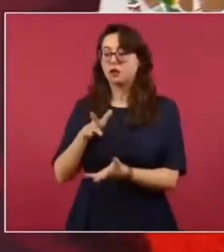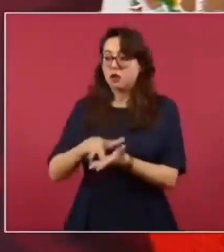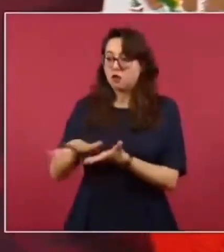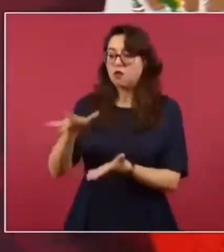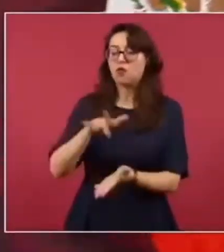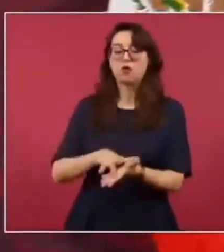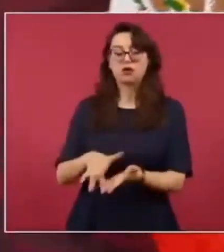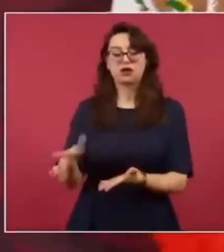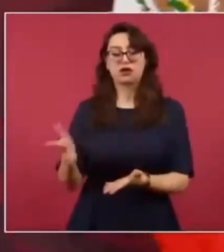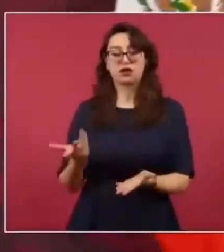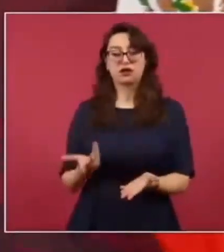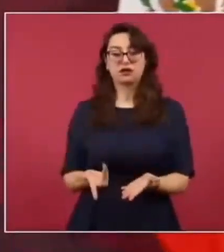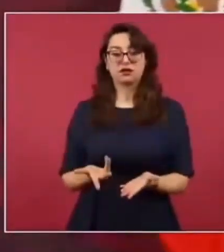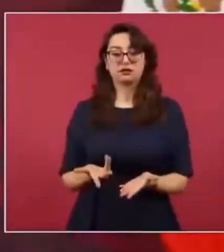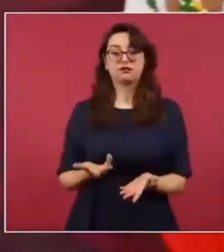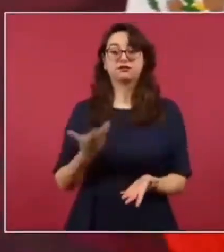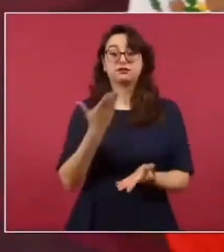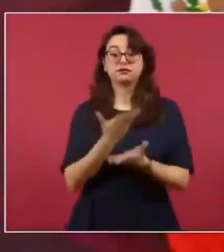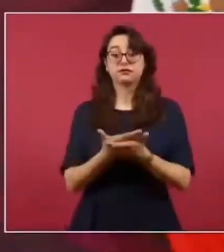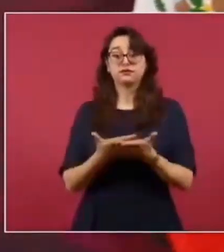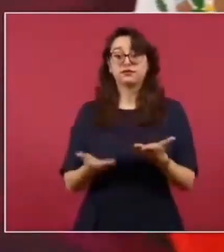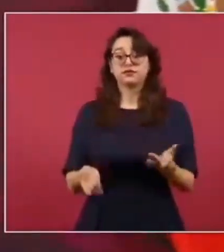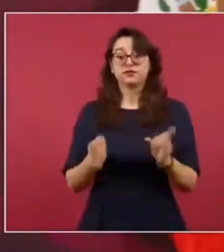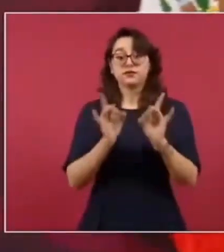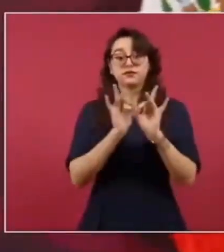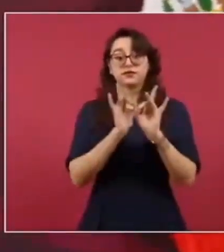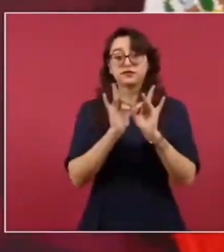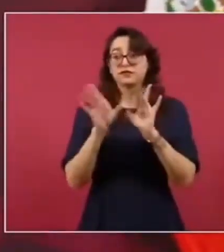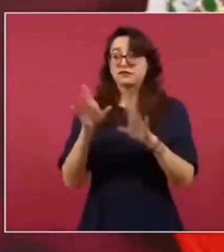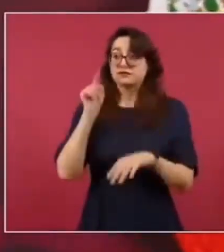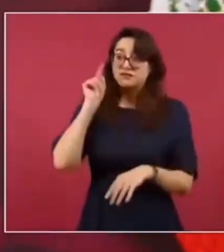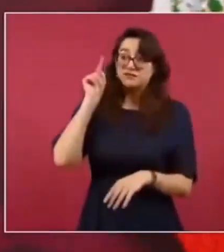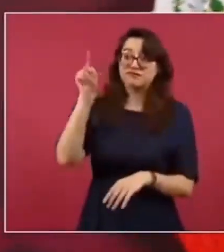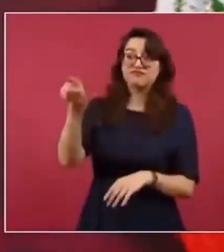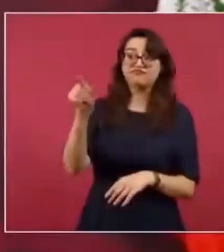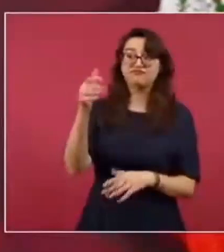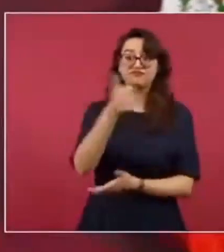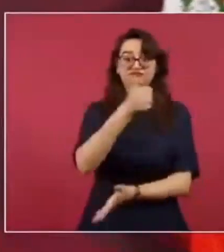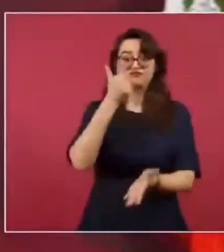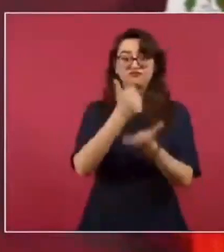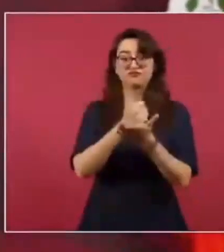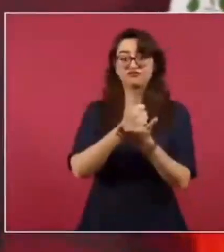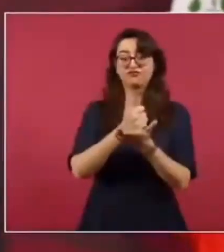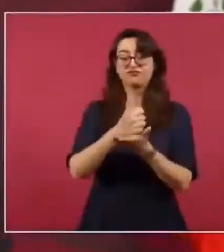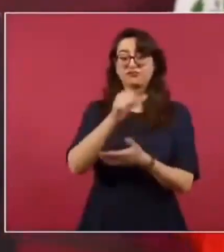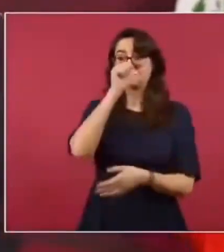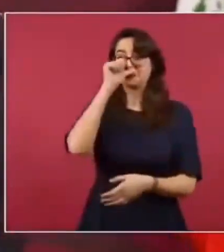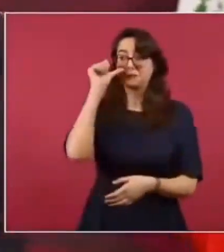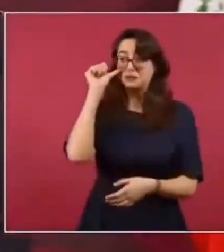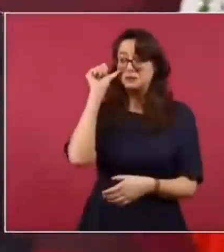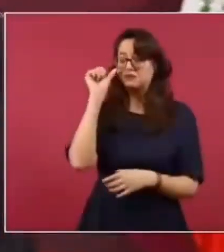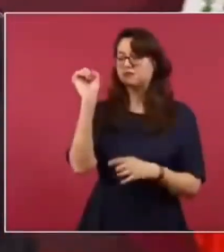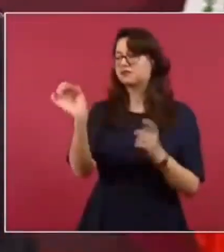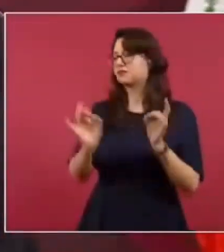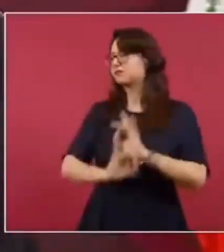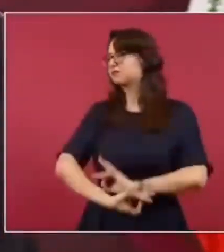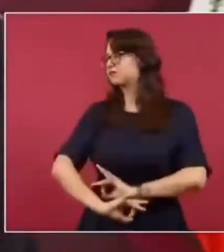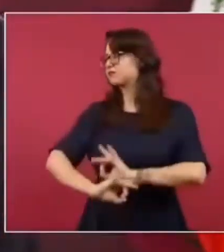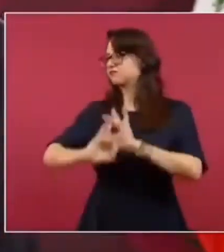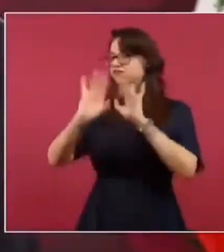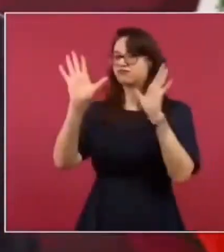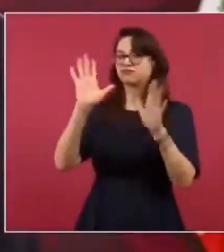Ahora que se da esta situación tan lamentable, pues vamos a